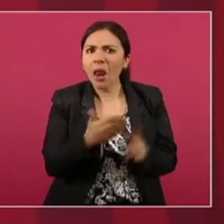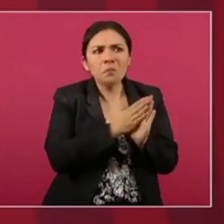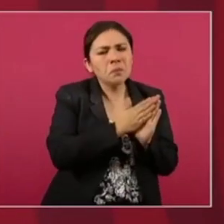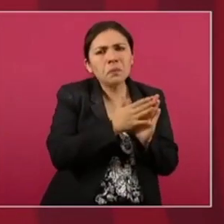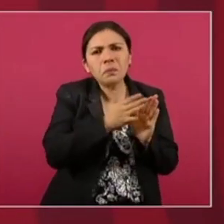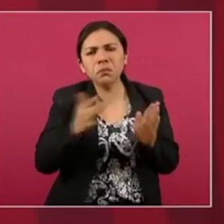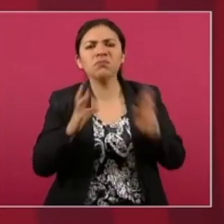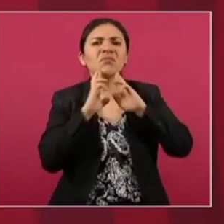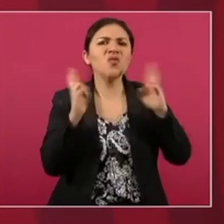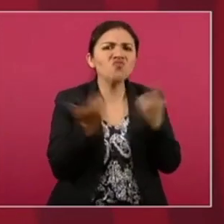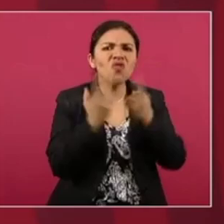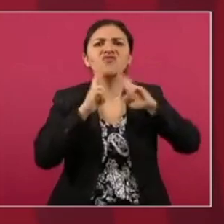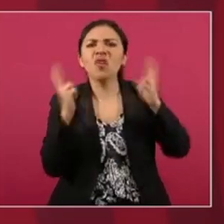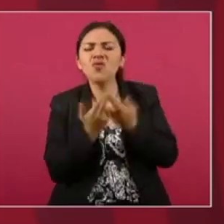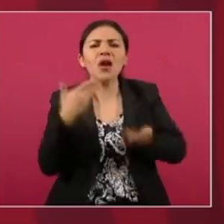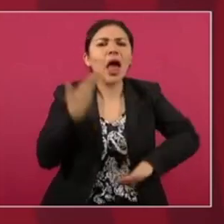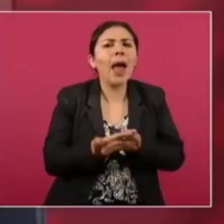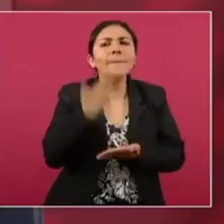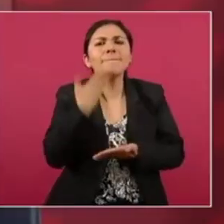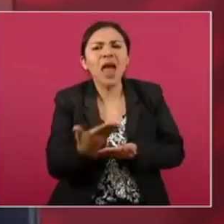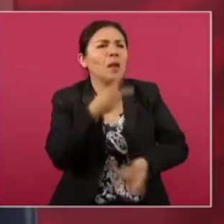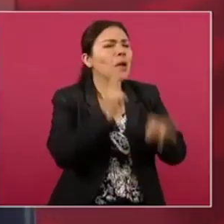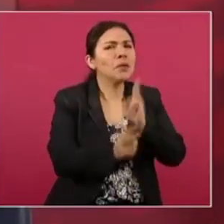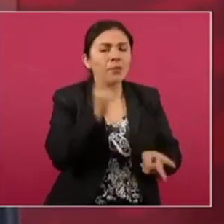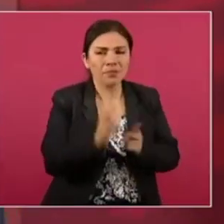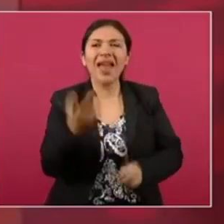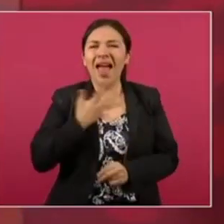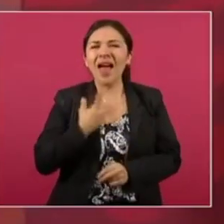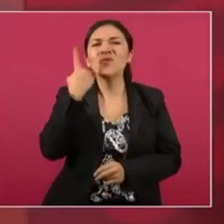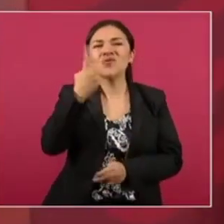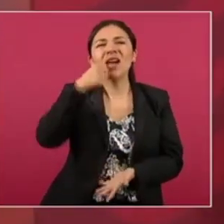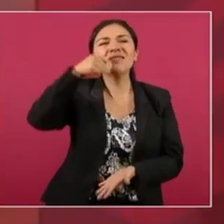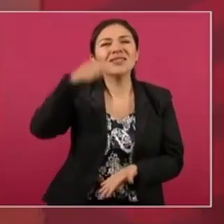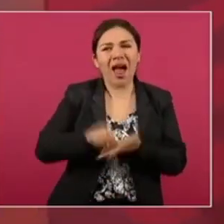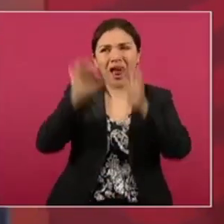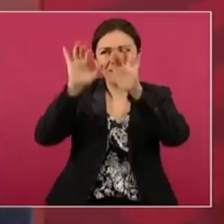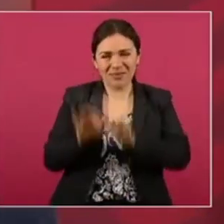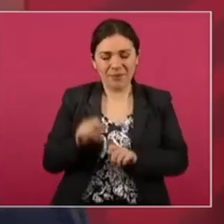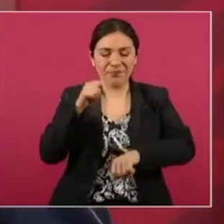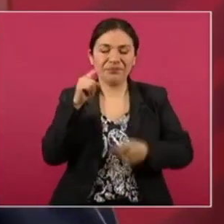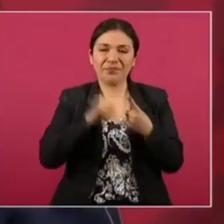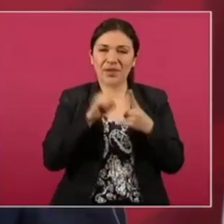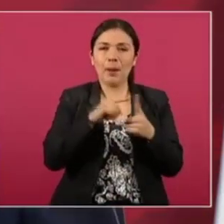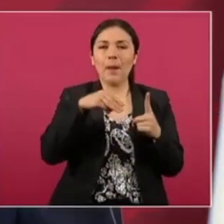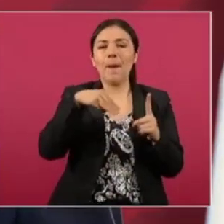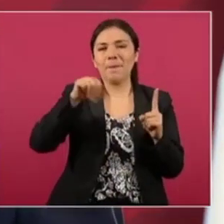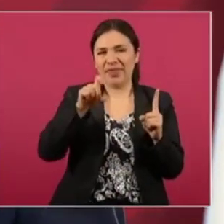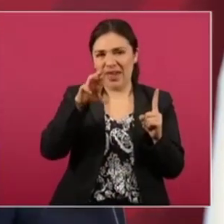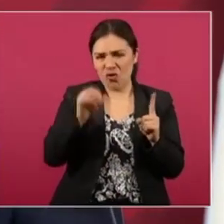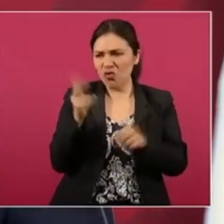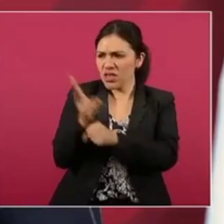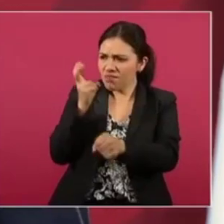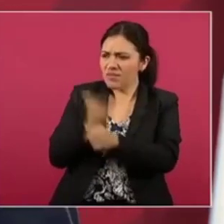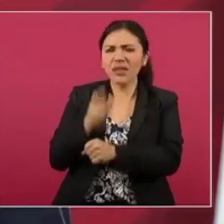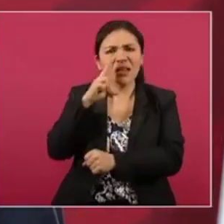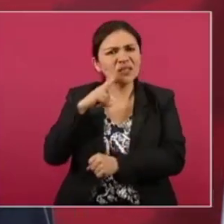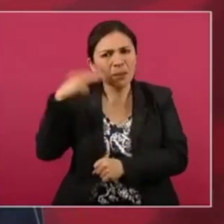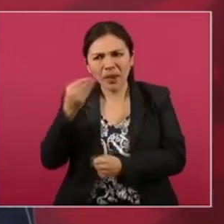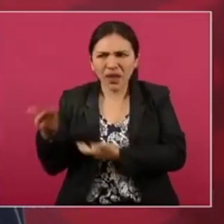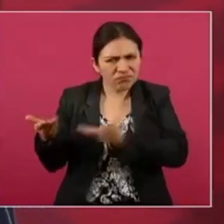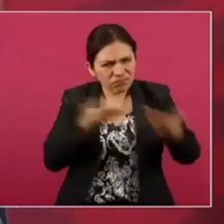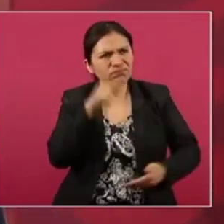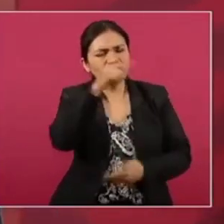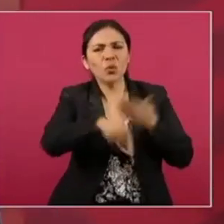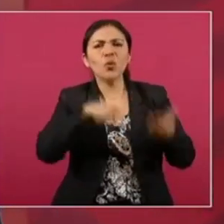se reunían, se caían bien. Hay una carta en donde Madero invita a Zapata a los baños